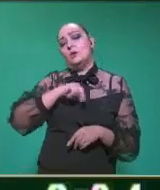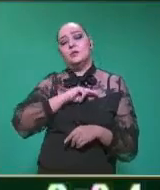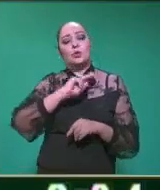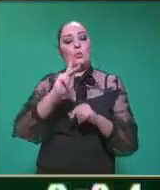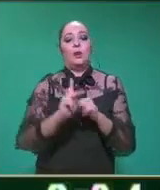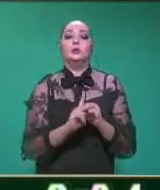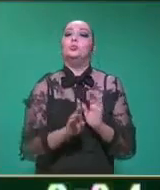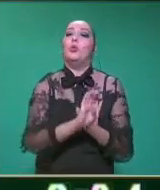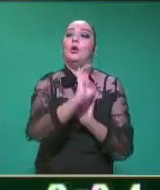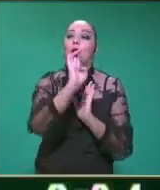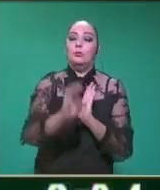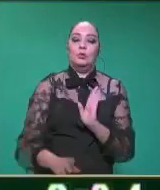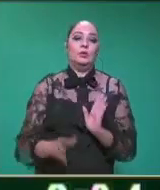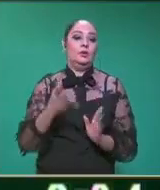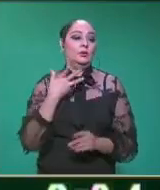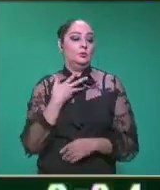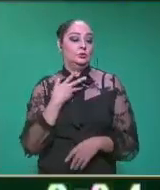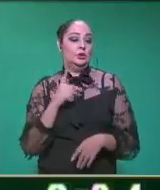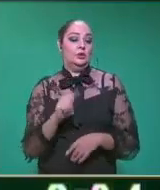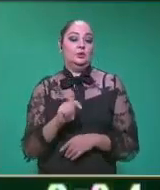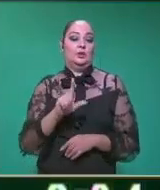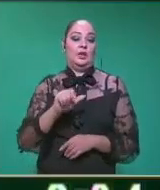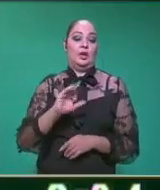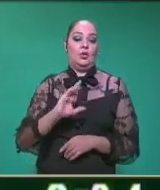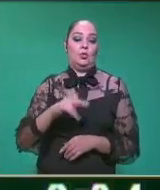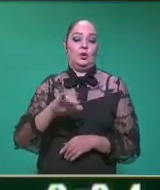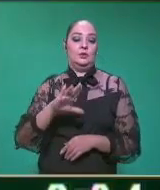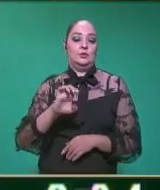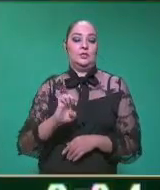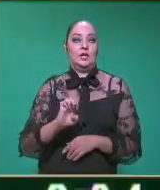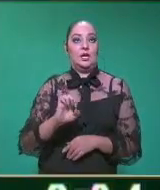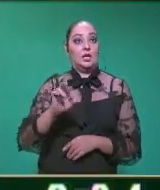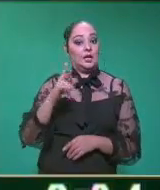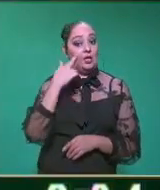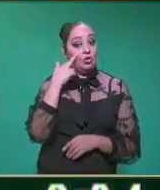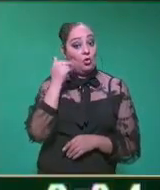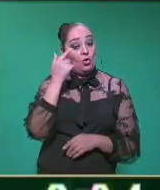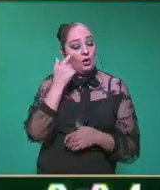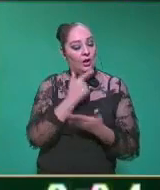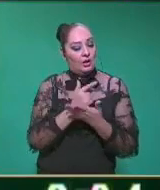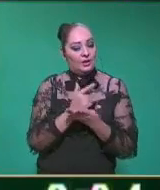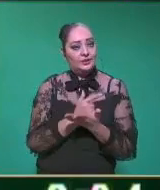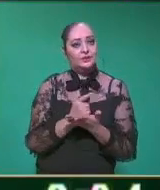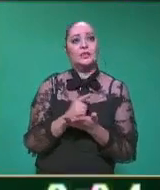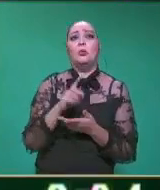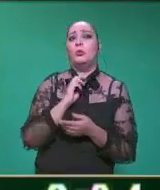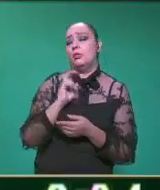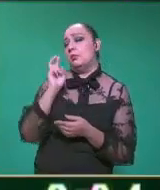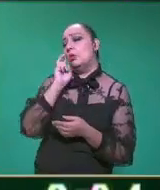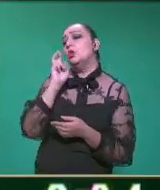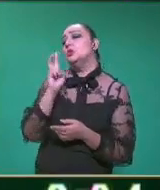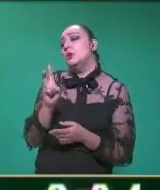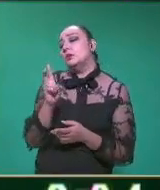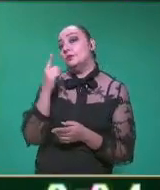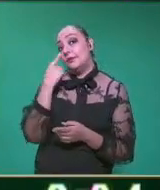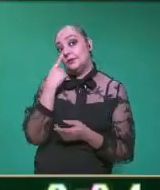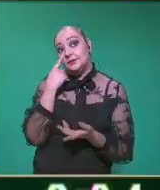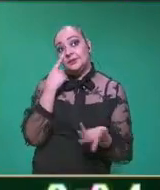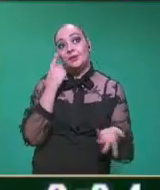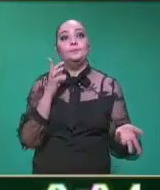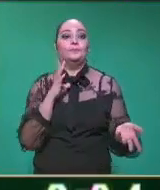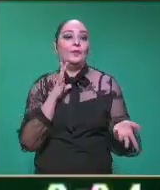tenemos el primero, es el tlacuache ratón gris, el tlacuache incanescence, que ese lo podemos encontrar, pues si se fijan,